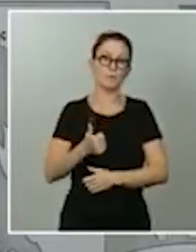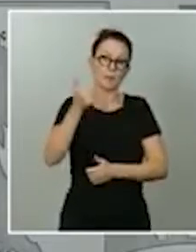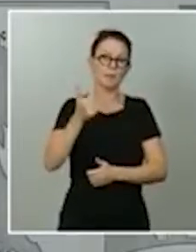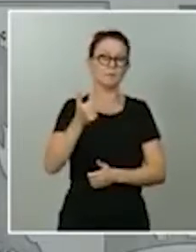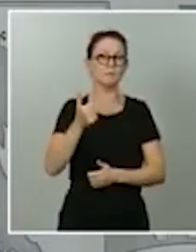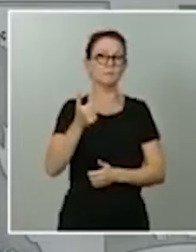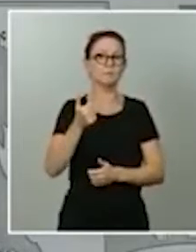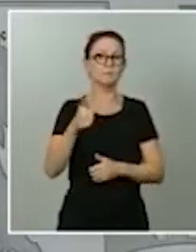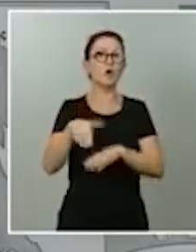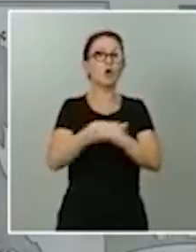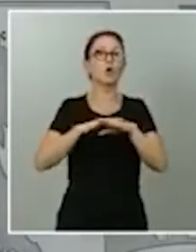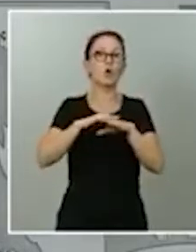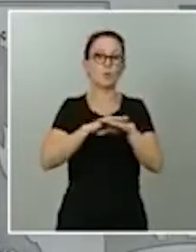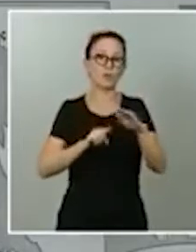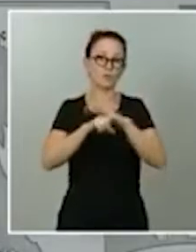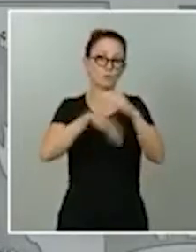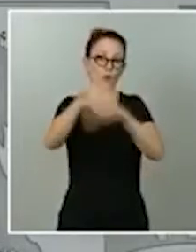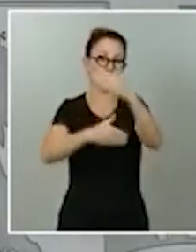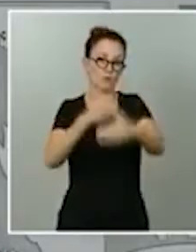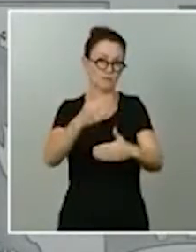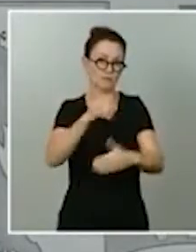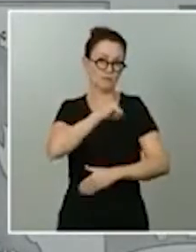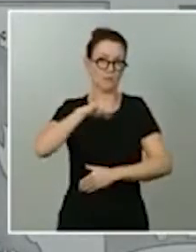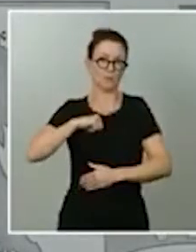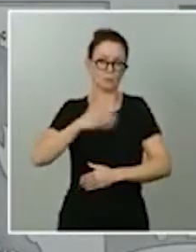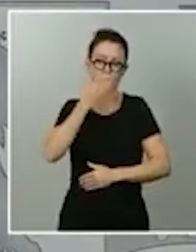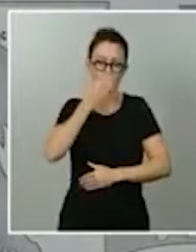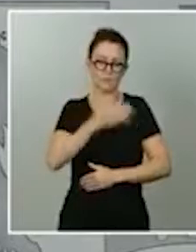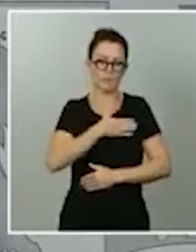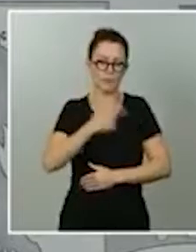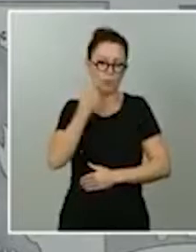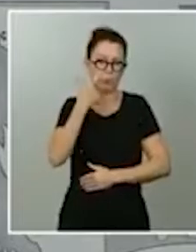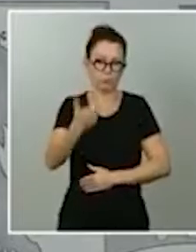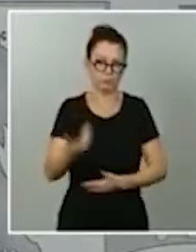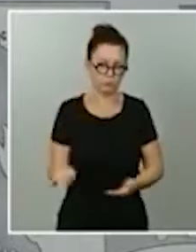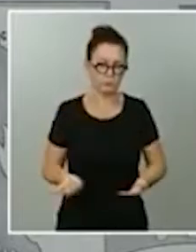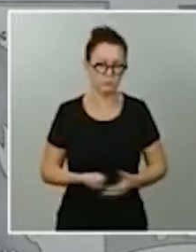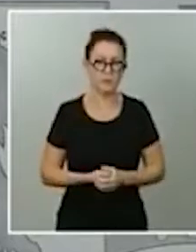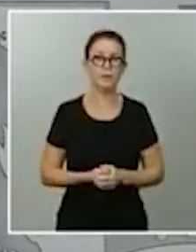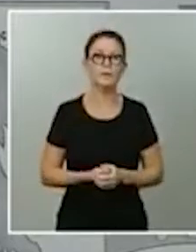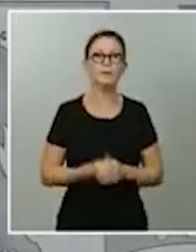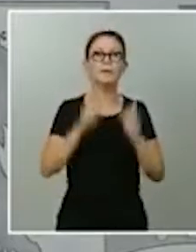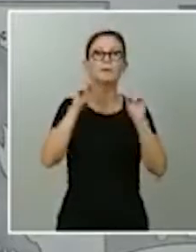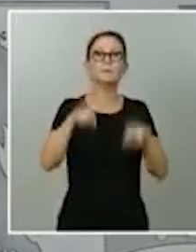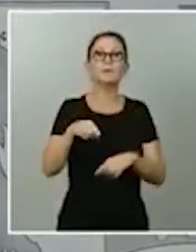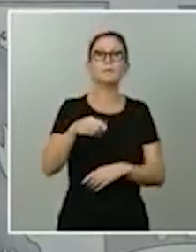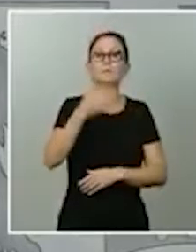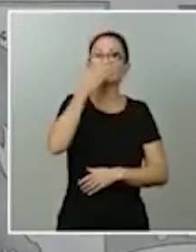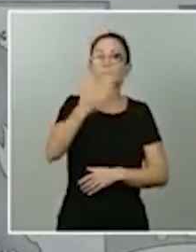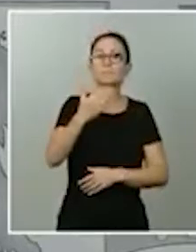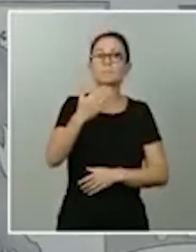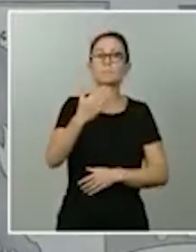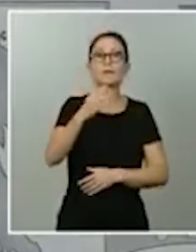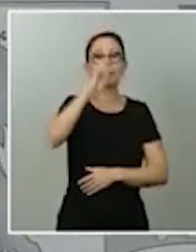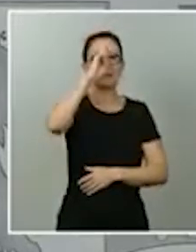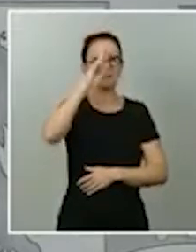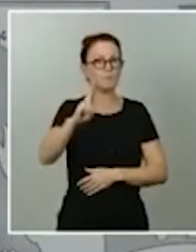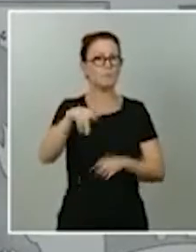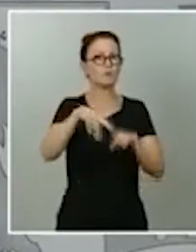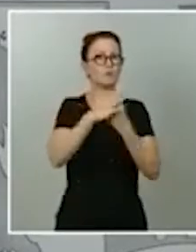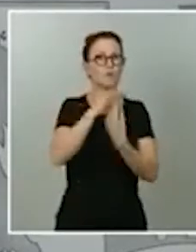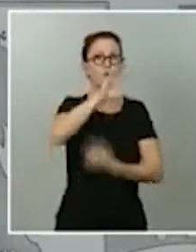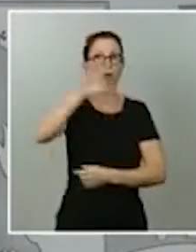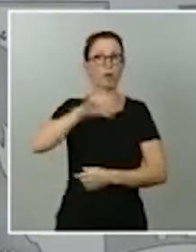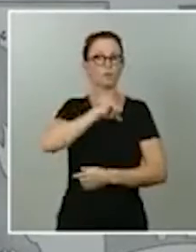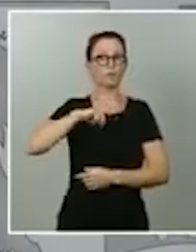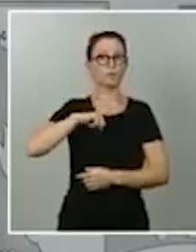autonómicos. Y yo quiero eso ponerlo también en valor. Por tanto, respetamos el estado autonómico. El estado autonómico no es un invento, esto no es algo de quita